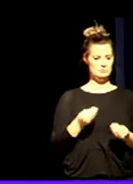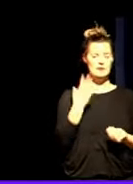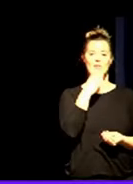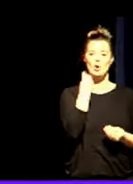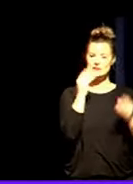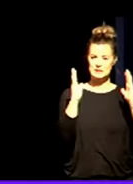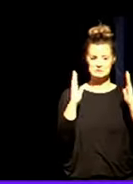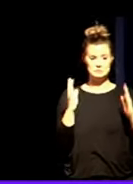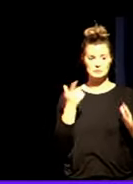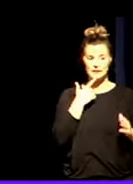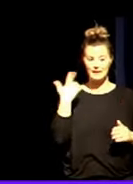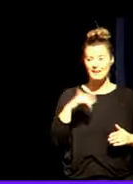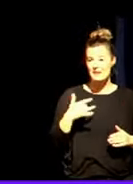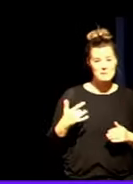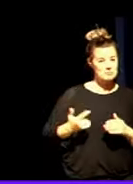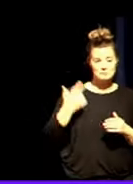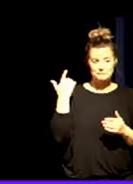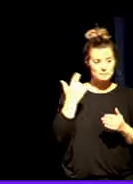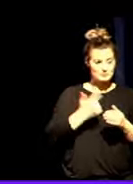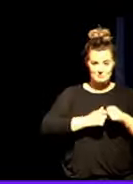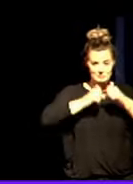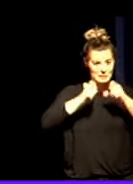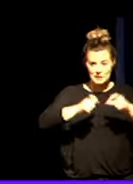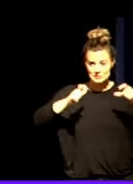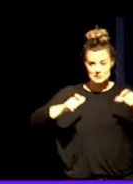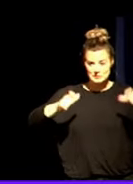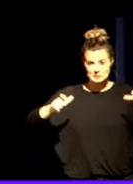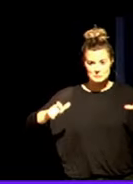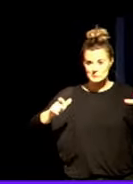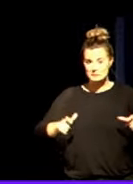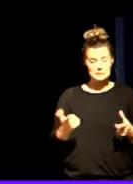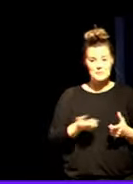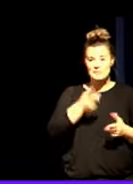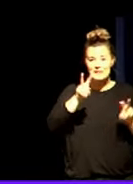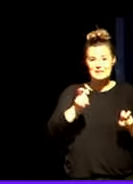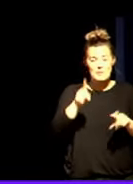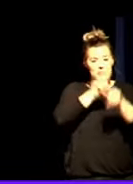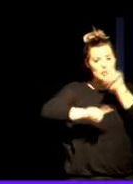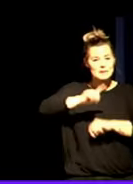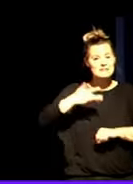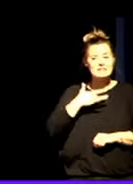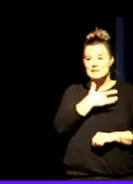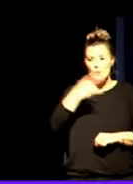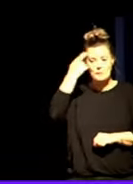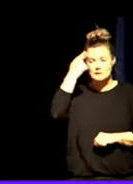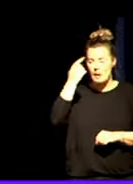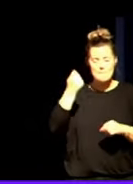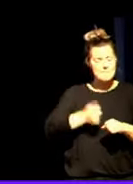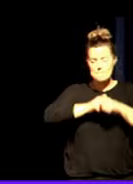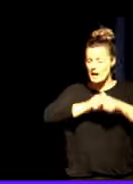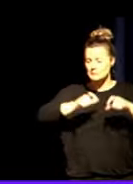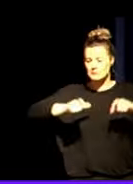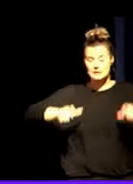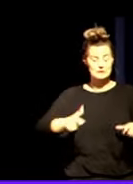Hay cada vez una mayor prevalencia de problemas de salud mental y en la población joven, en la población joven,